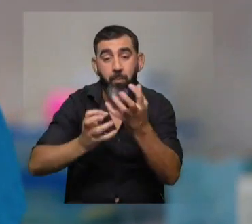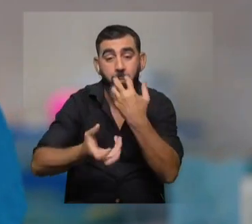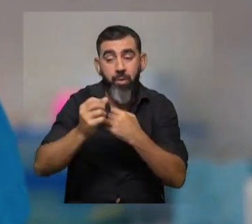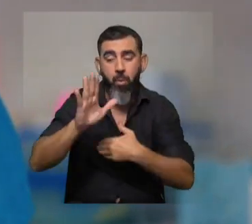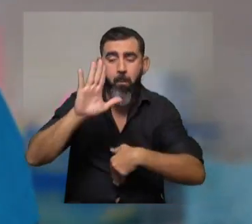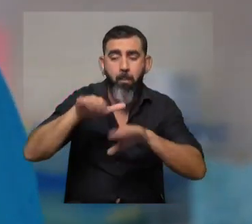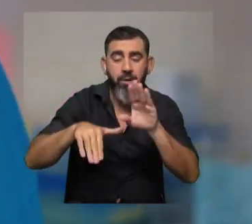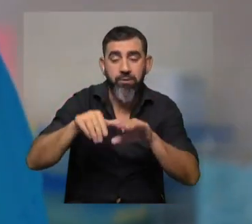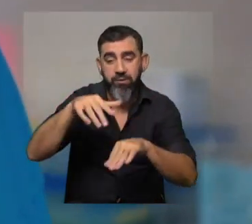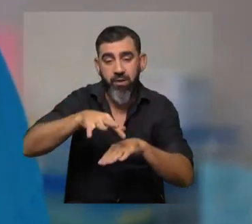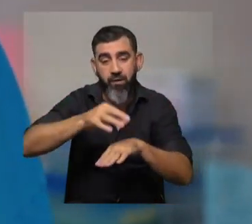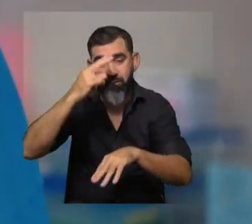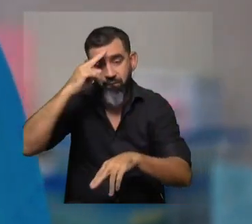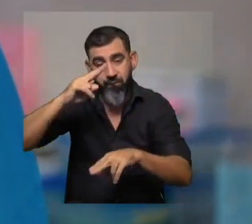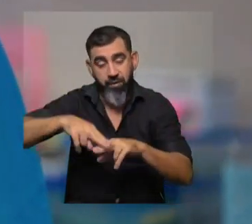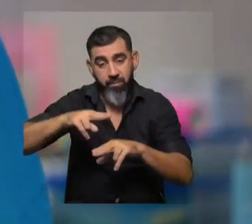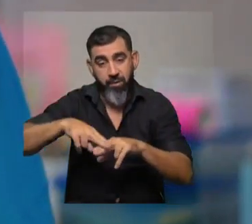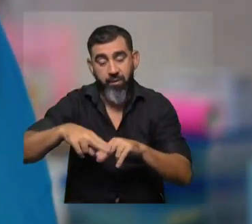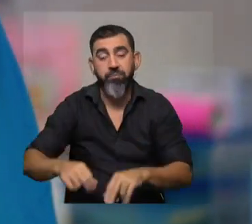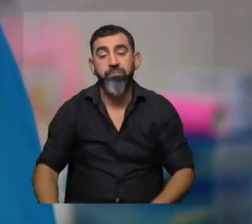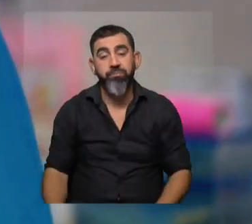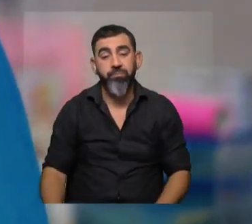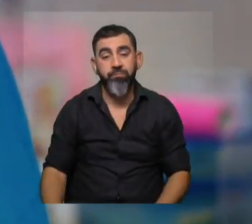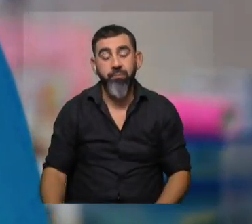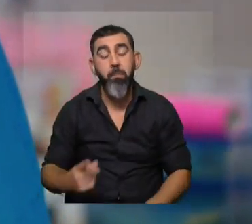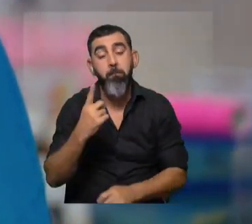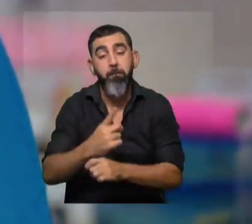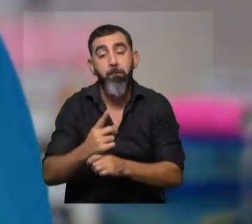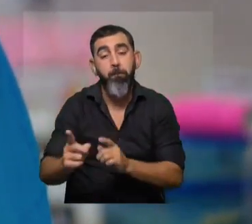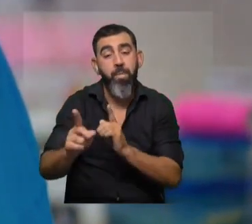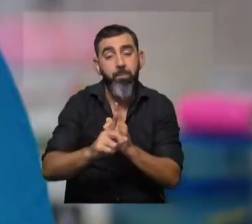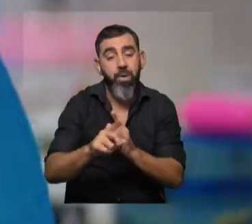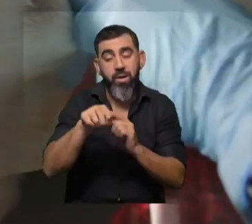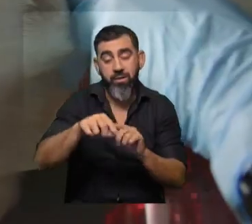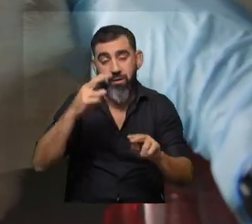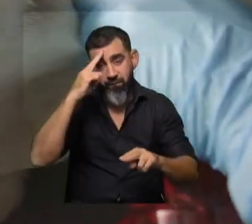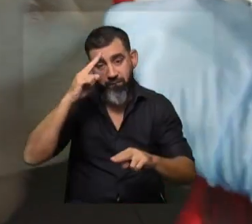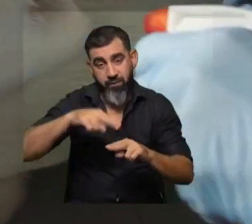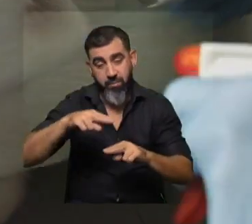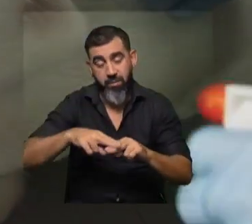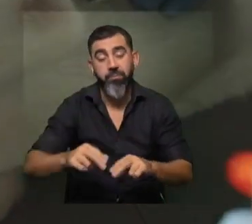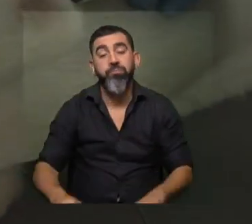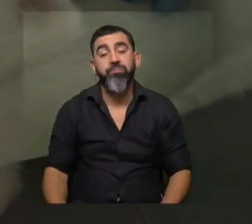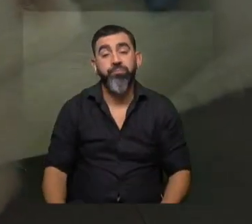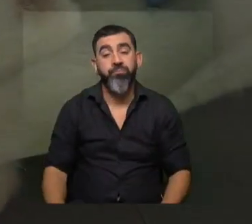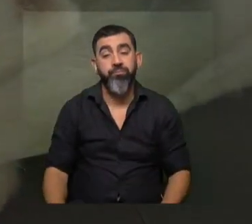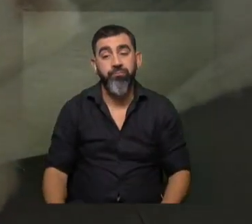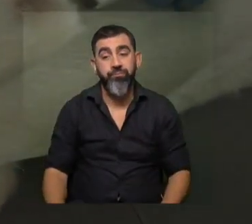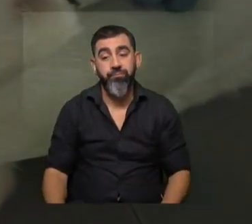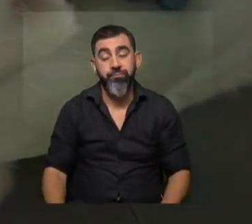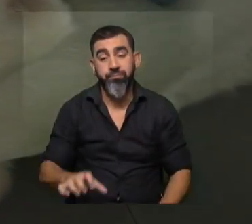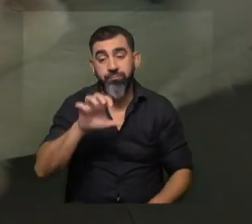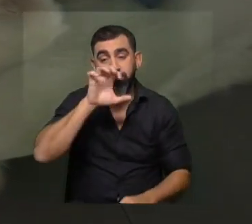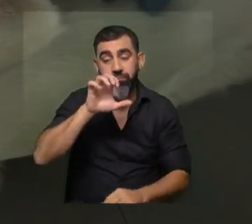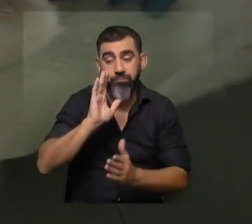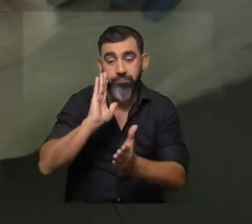son dermatitis. La primera consulta de cantidad siempre es dermatitis. Y lo que sucede es que estos perros que